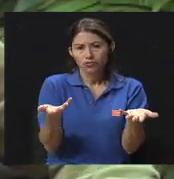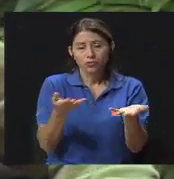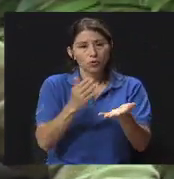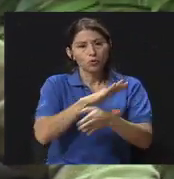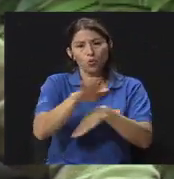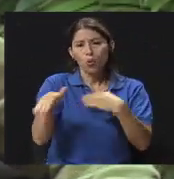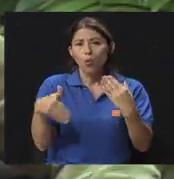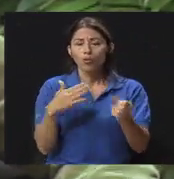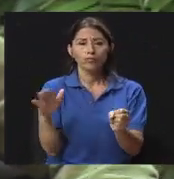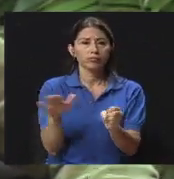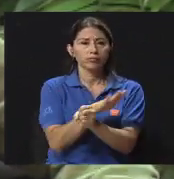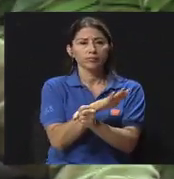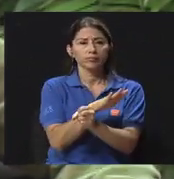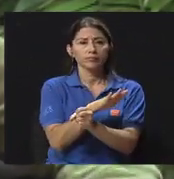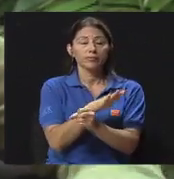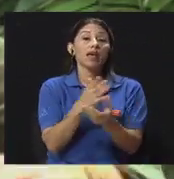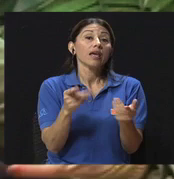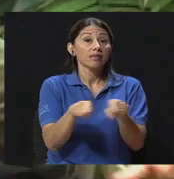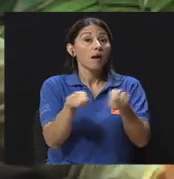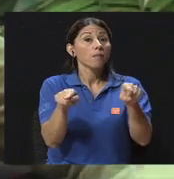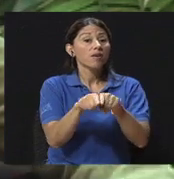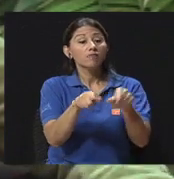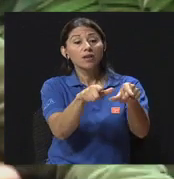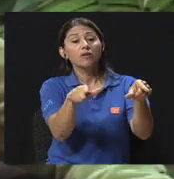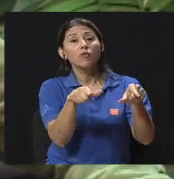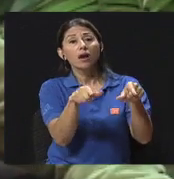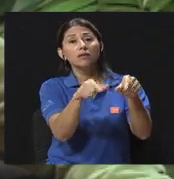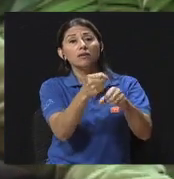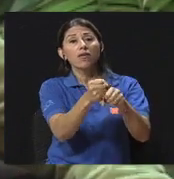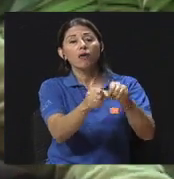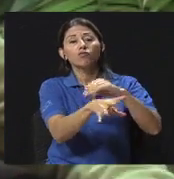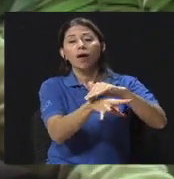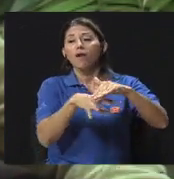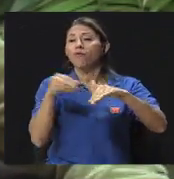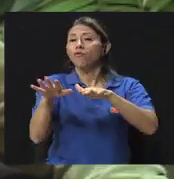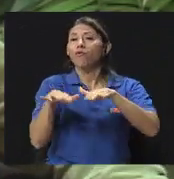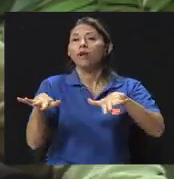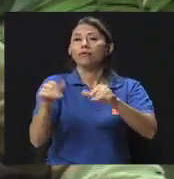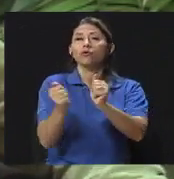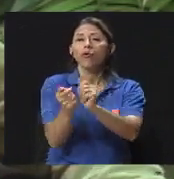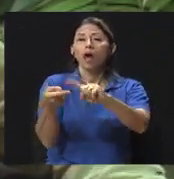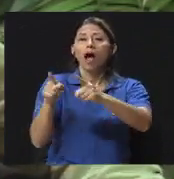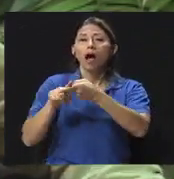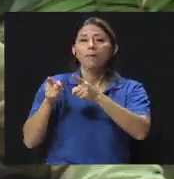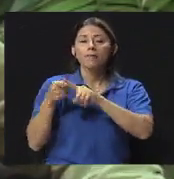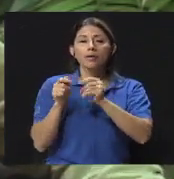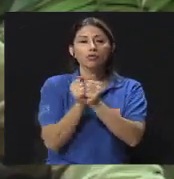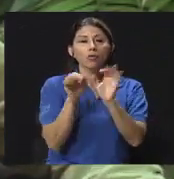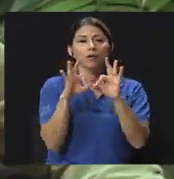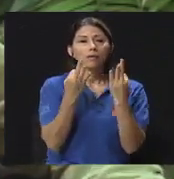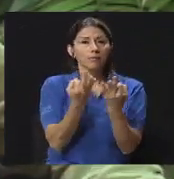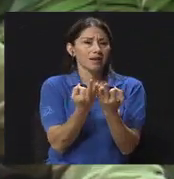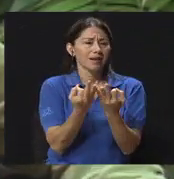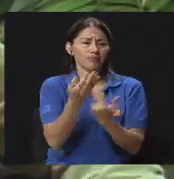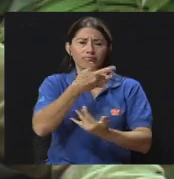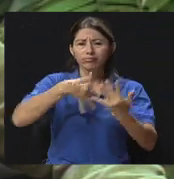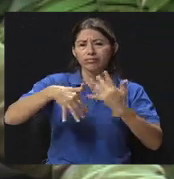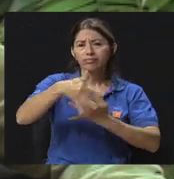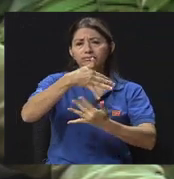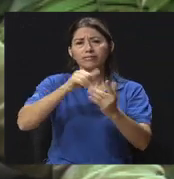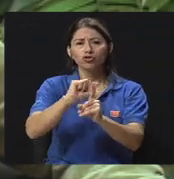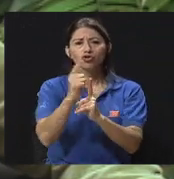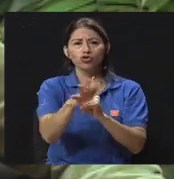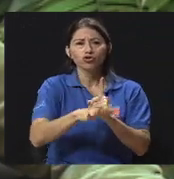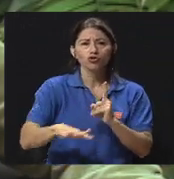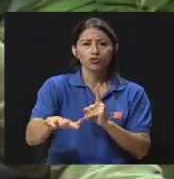su totalidad. Y fuera de lo laboral, pues también con los amigos, con las familias, es toda una interacción social. Cada vez que interactuamos con alguien